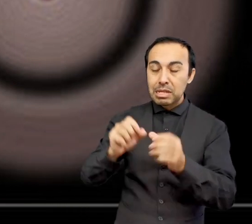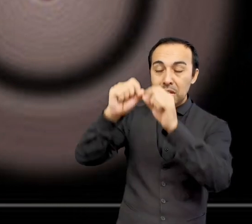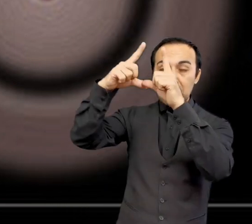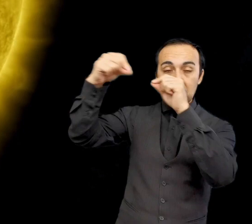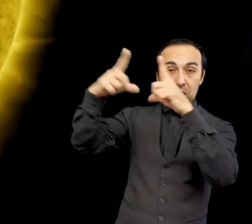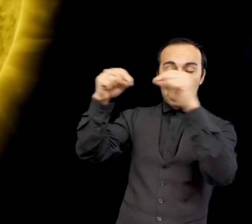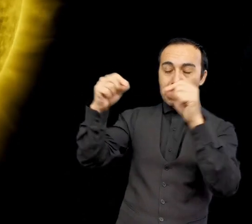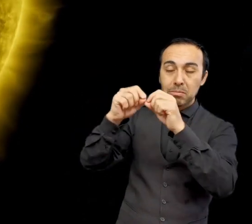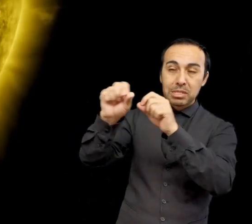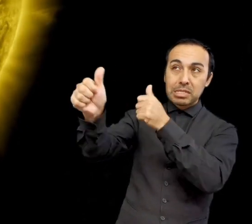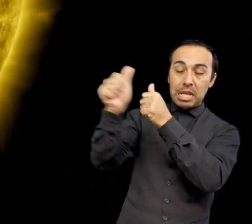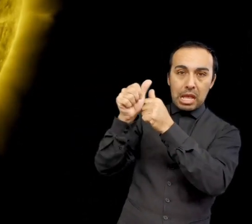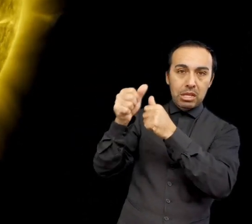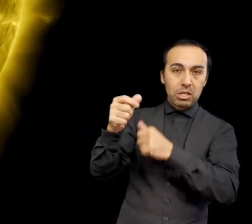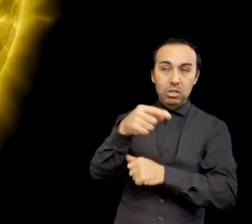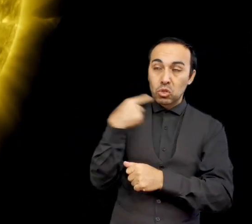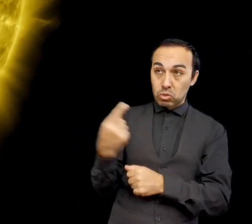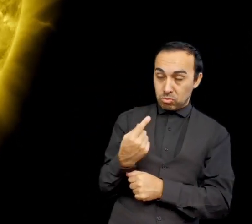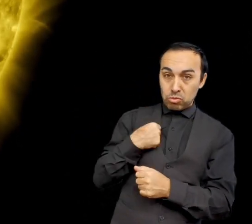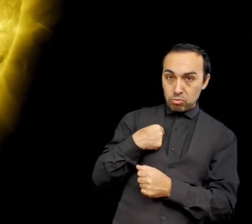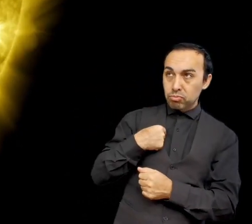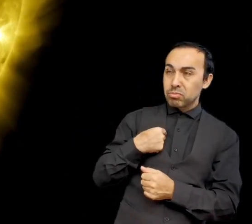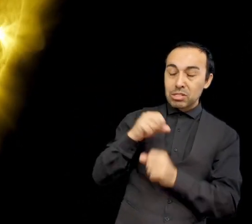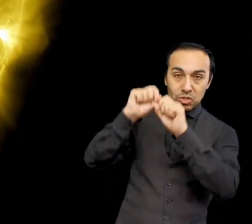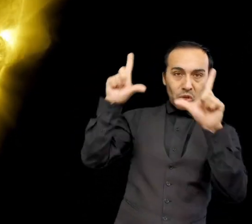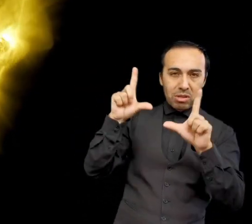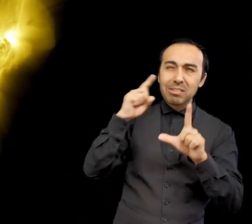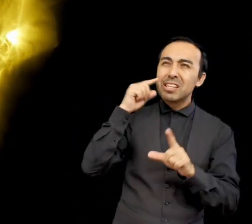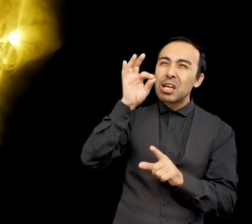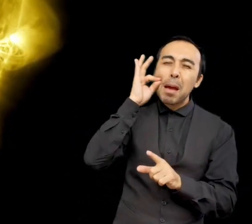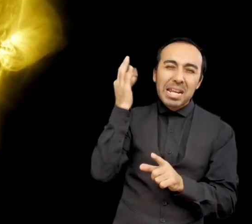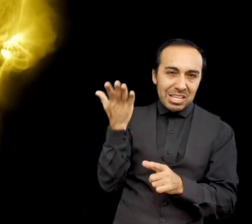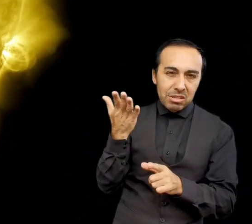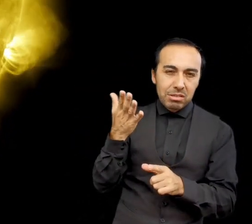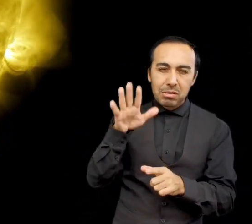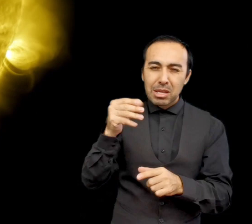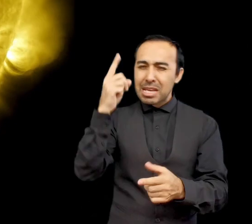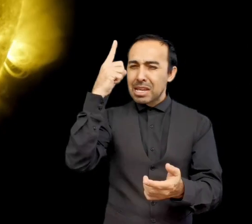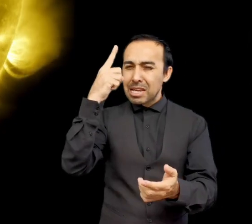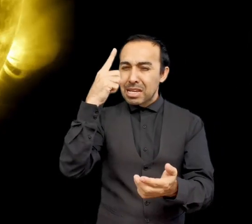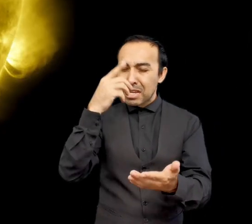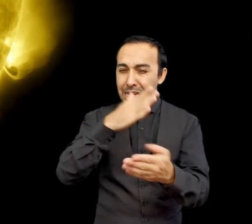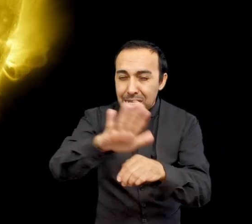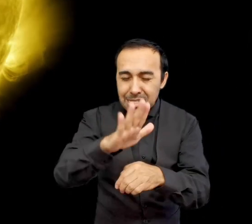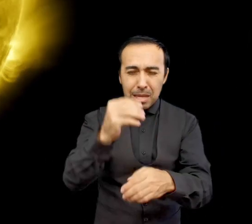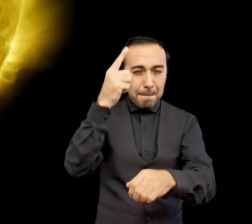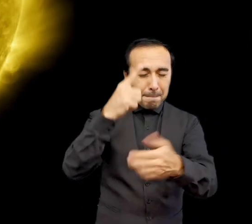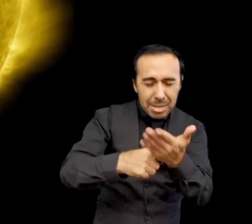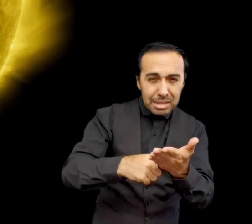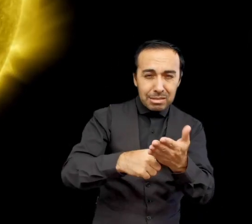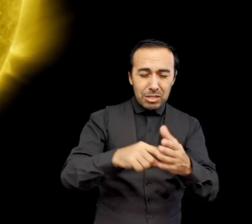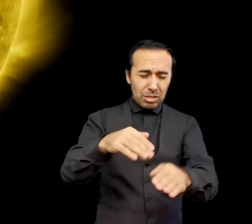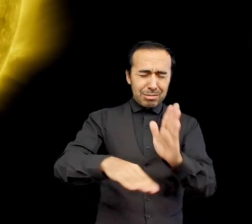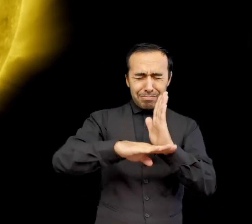La estrella más cercana a nosotros, el Sol, es una estrella enana de color amarillo. Su temperatura en el núcleo es de 15.000